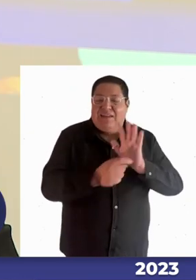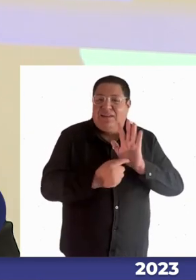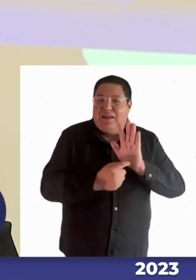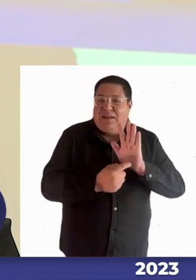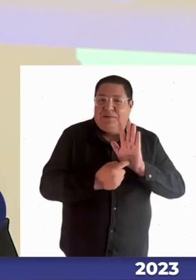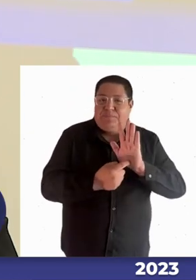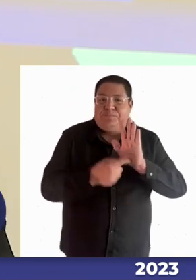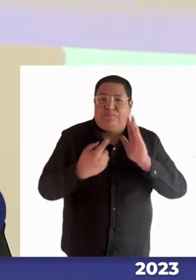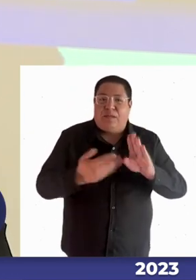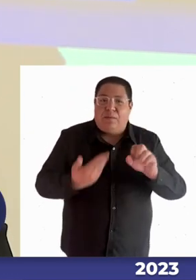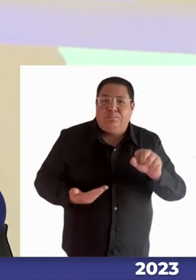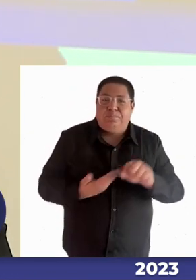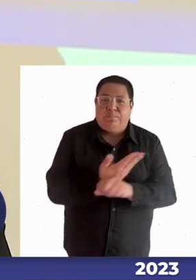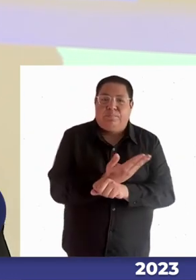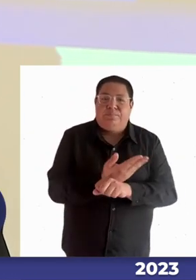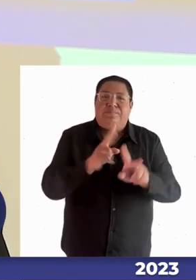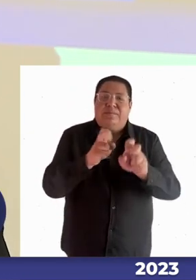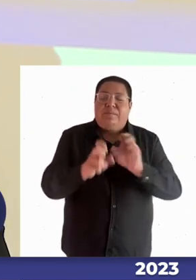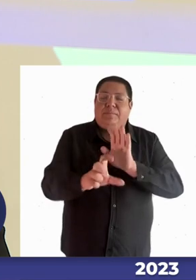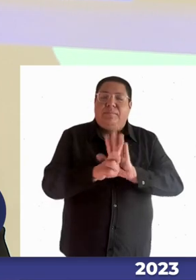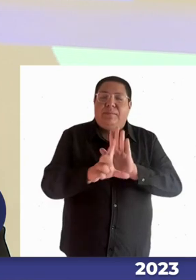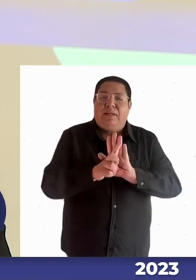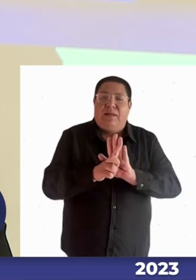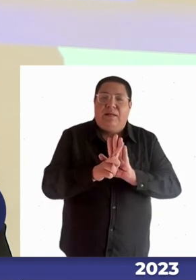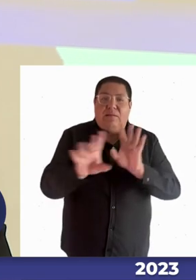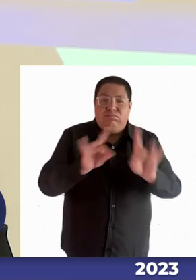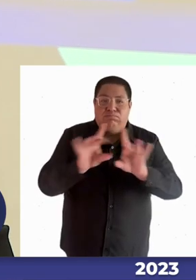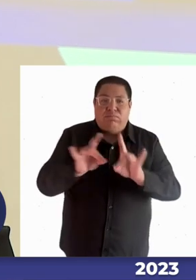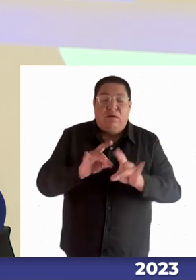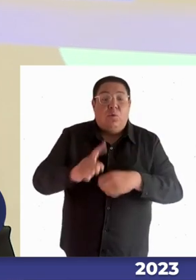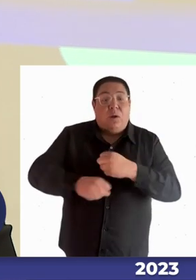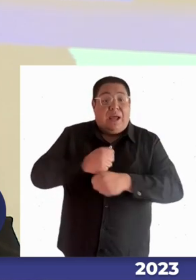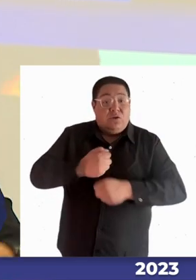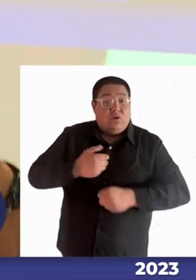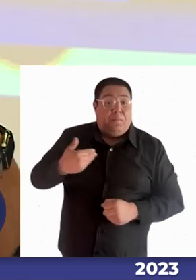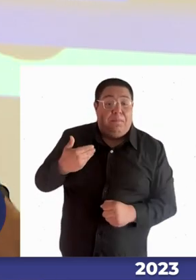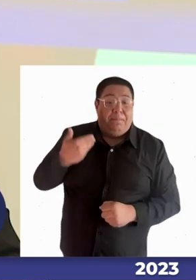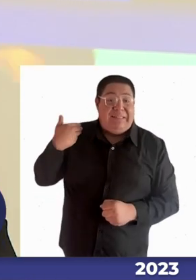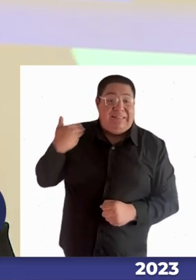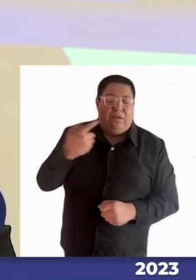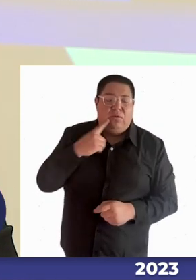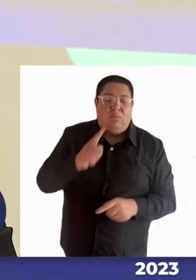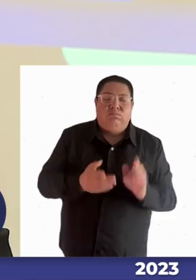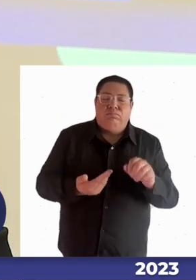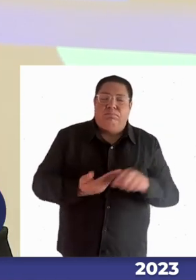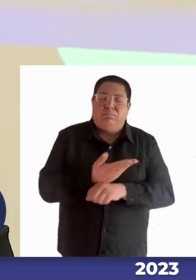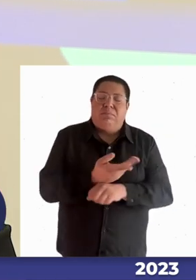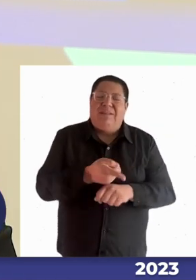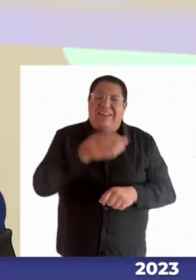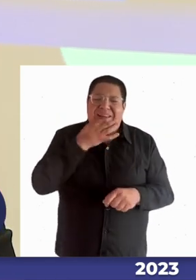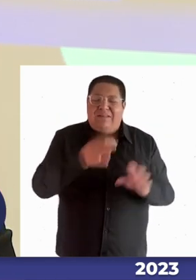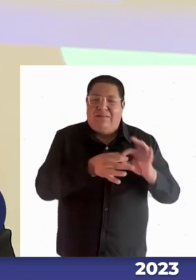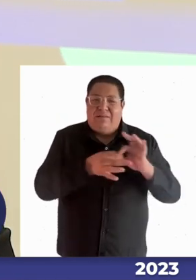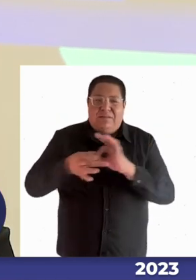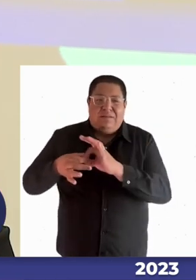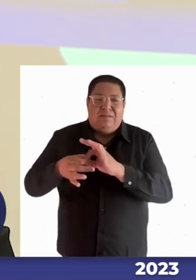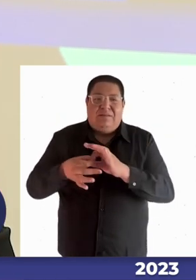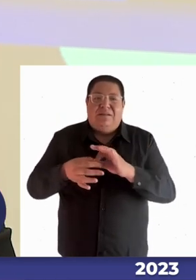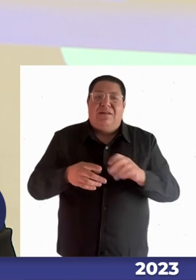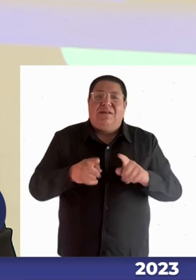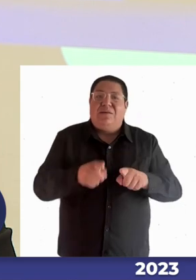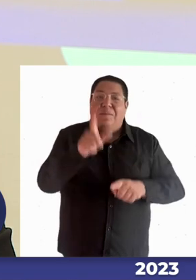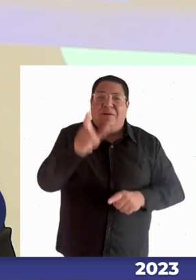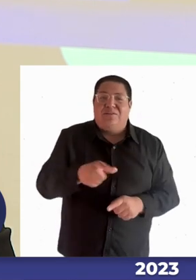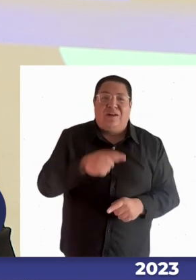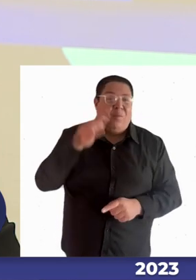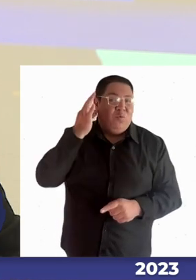presentamos en la ley miscelánea el año pasado, y que de alguna forma Alejandra también desde